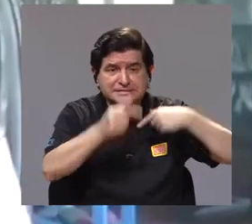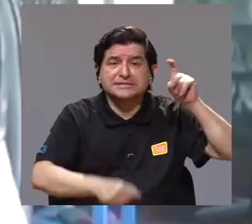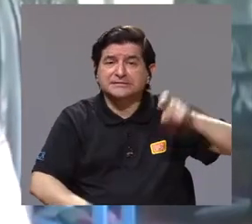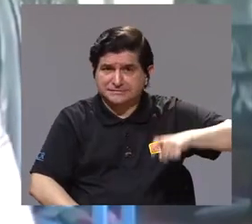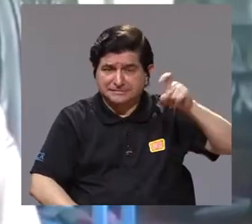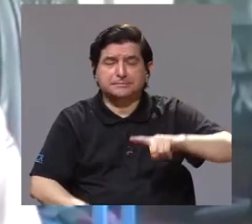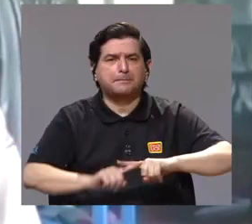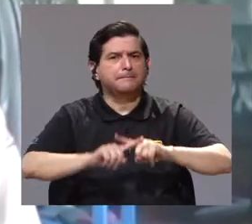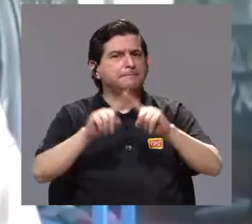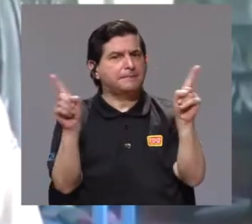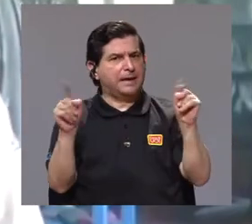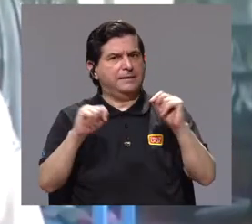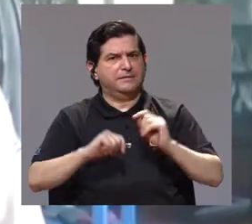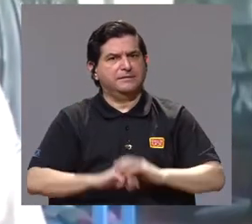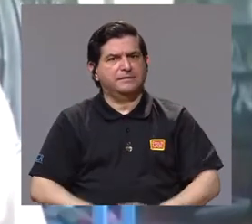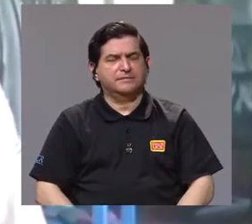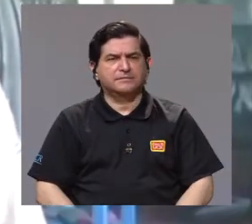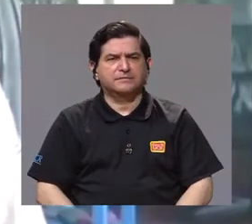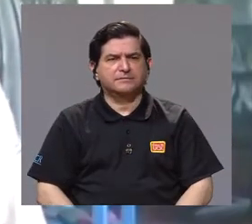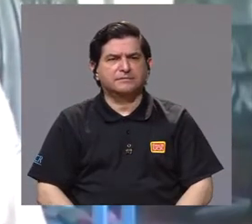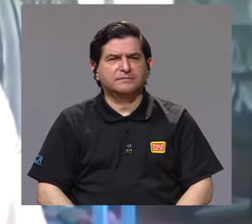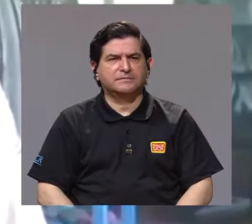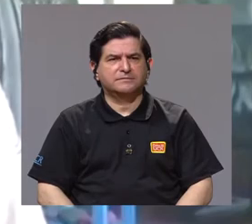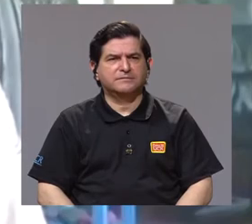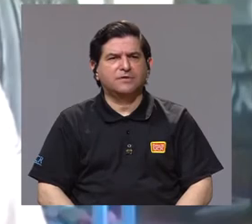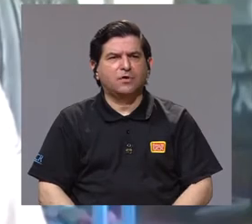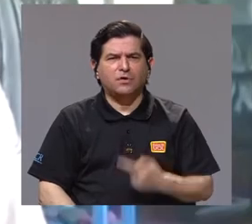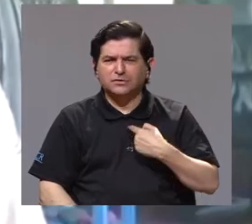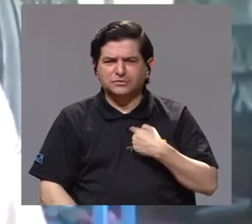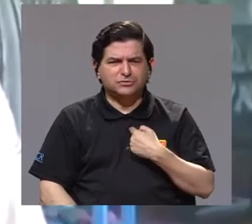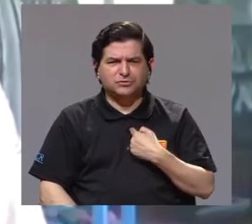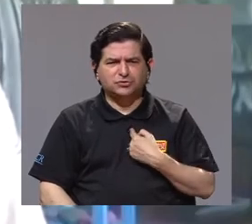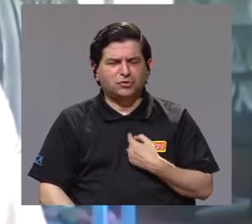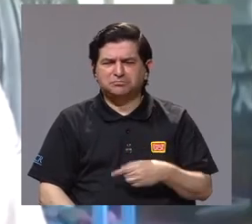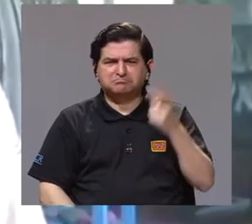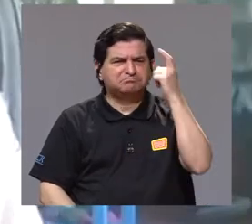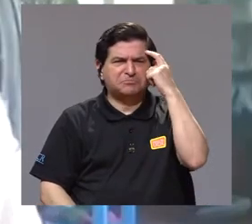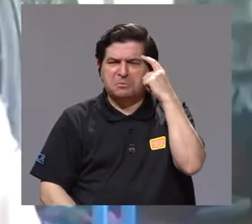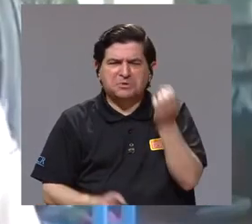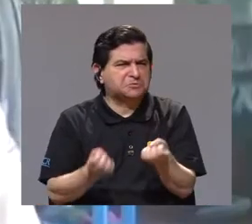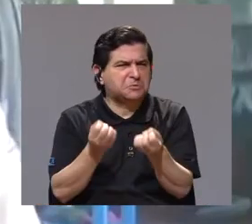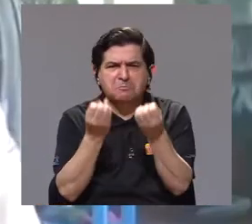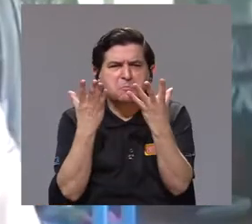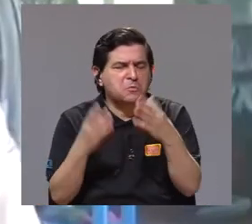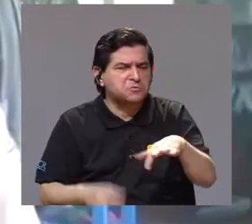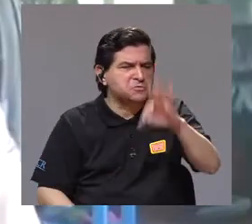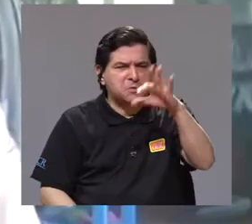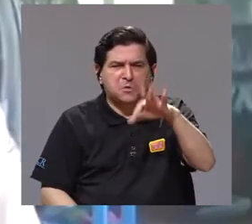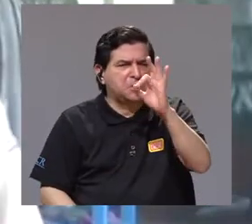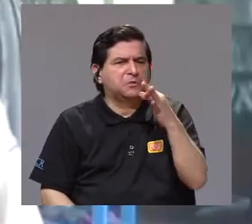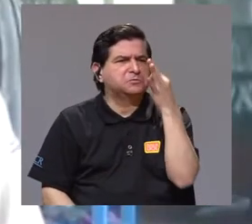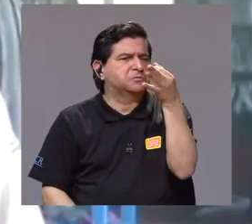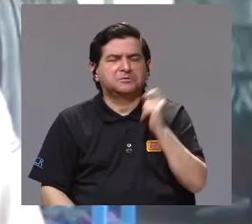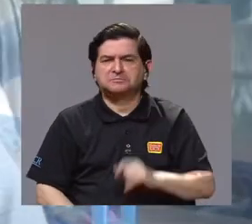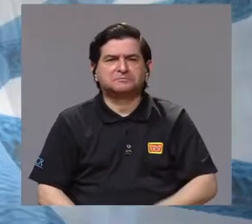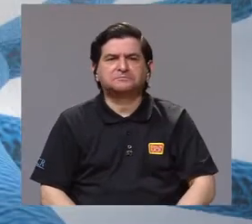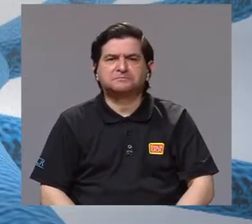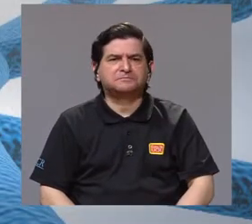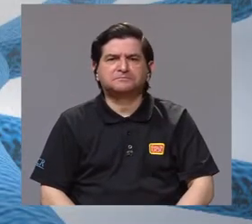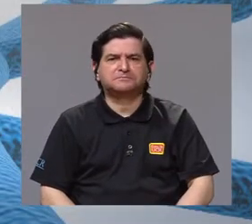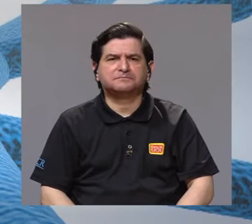genéticos, pero digamos que yo no visualizo que sea muchísimo por descubrir.